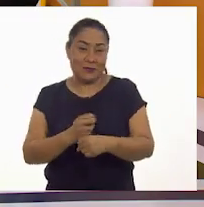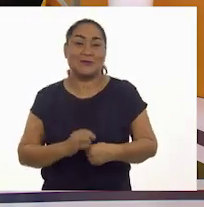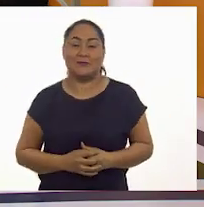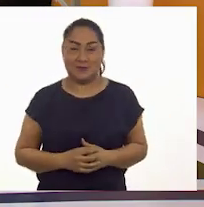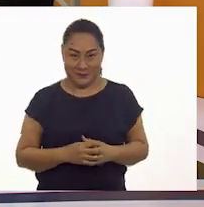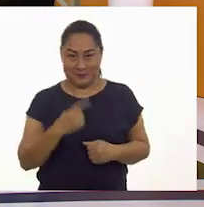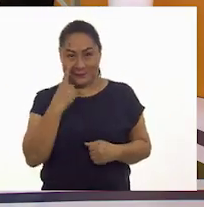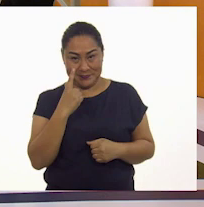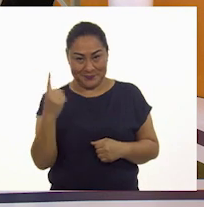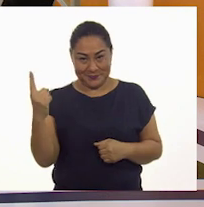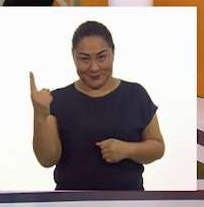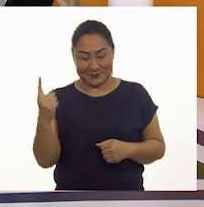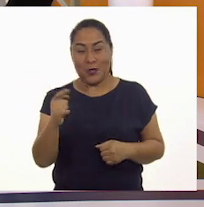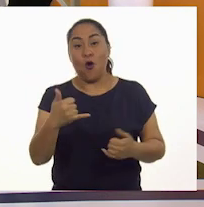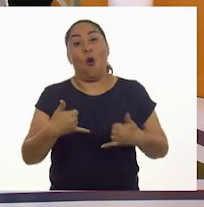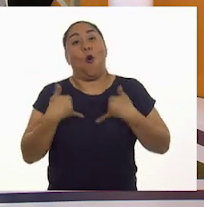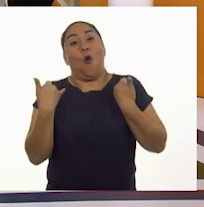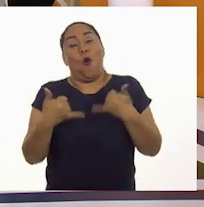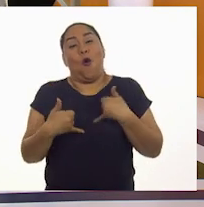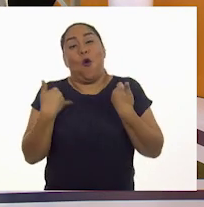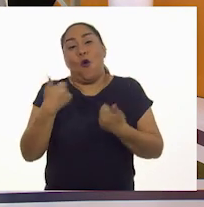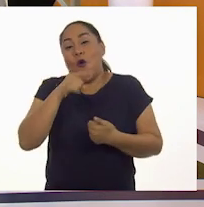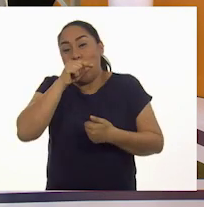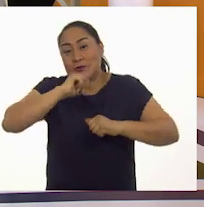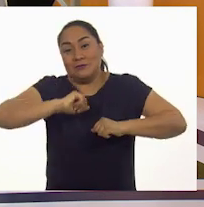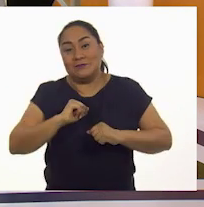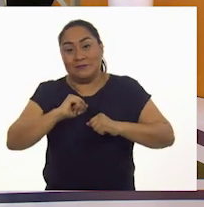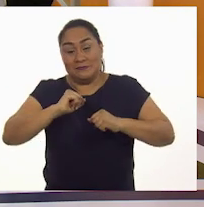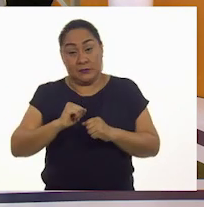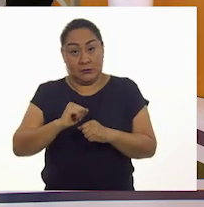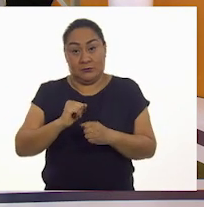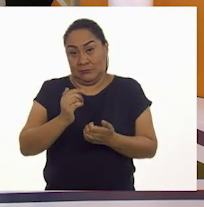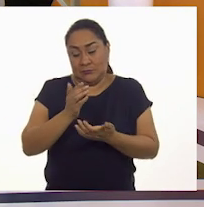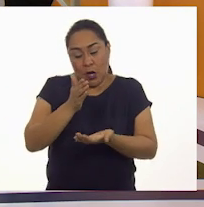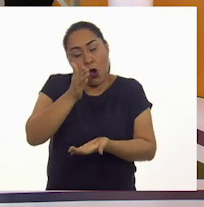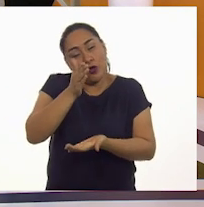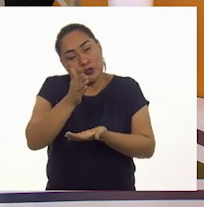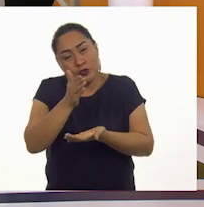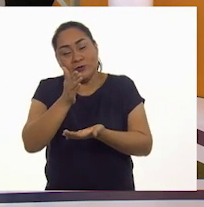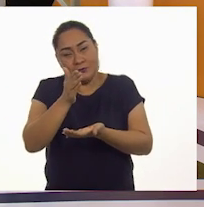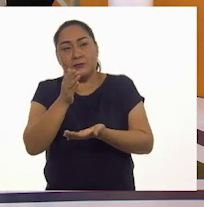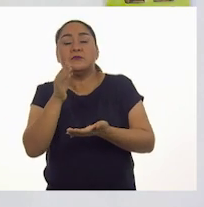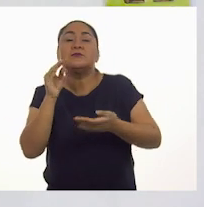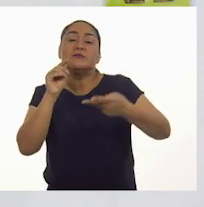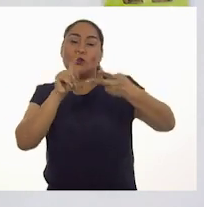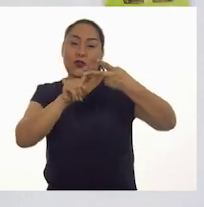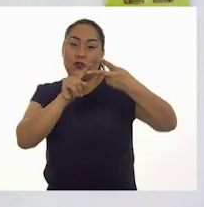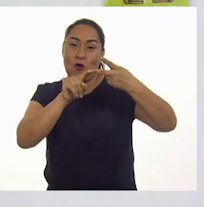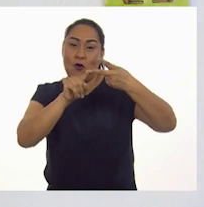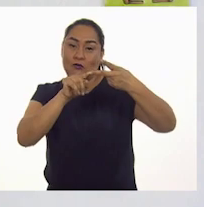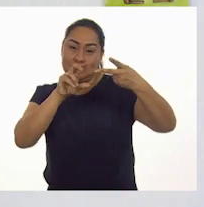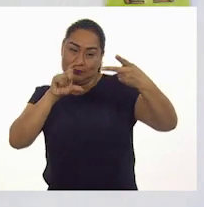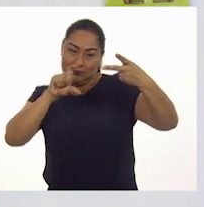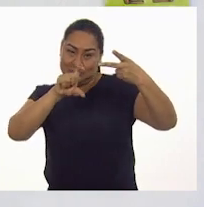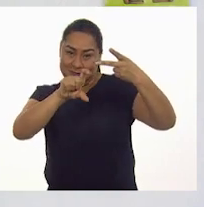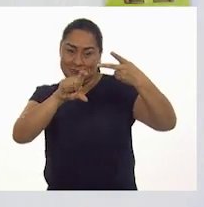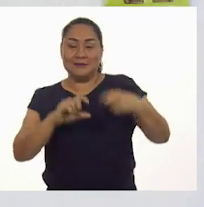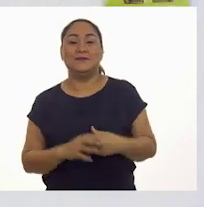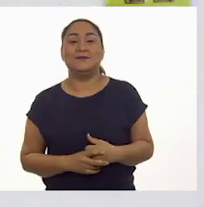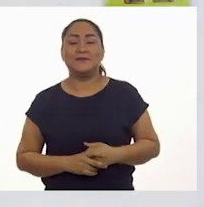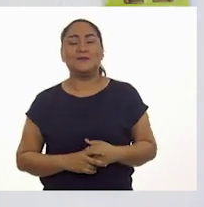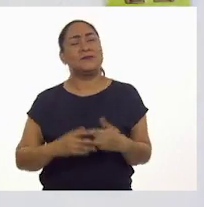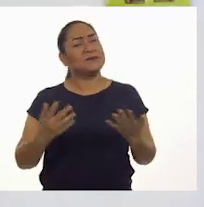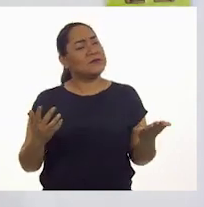vamos a colocar nuestra gallina joven. Todavía no es una gallina adulta, por lo tanto, lo vamos a colocar en el número dos.